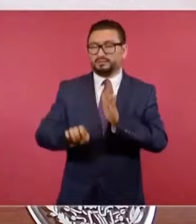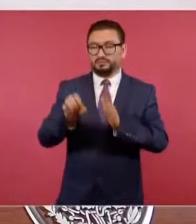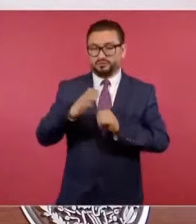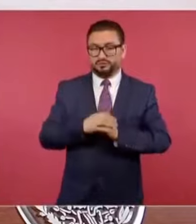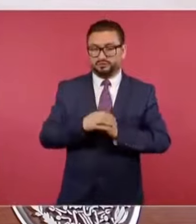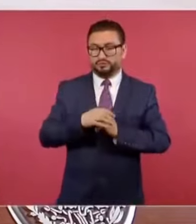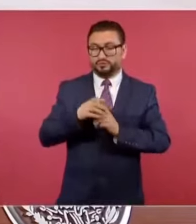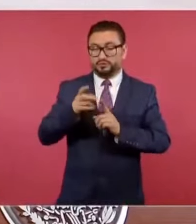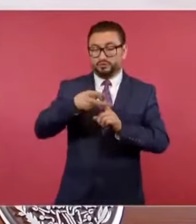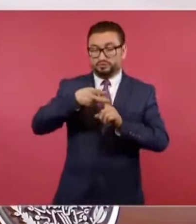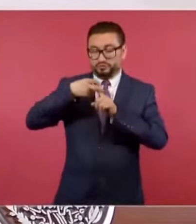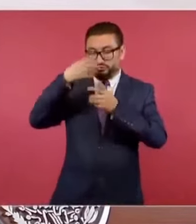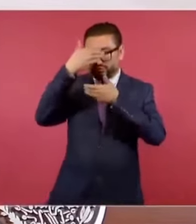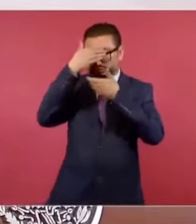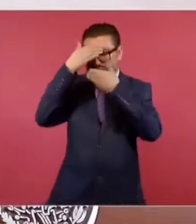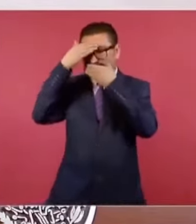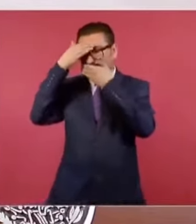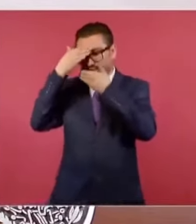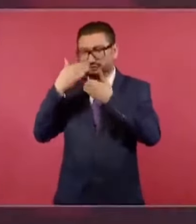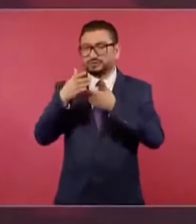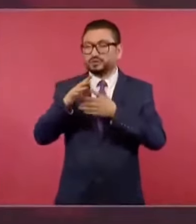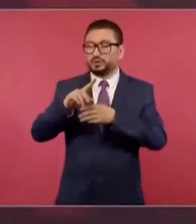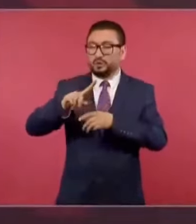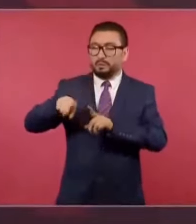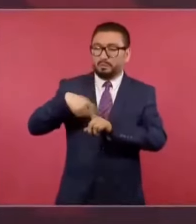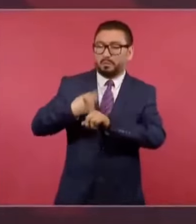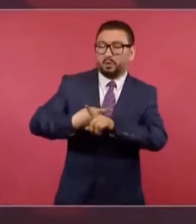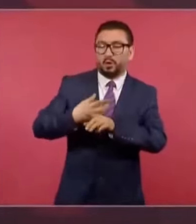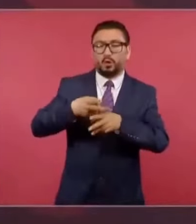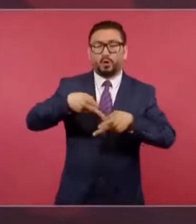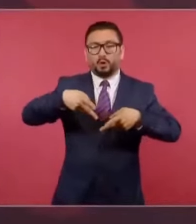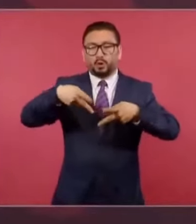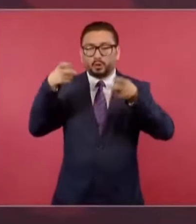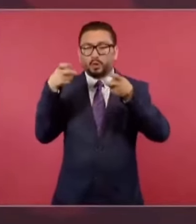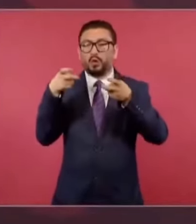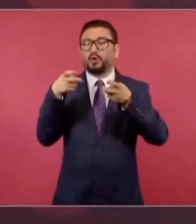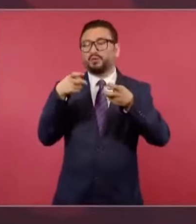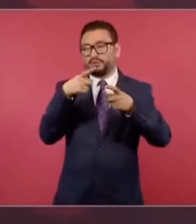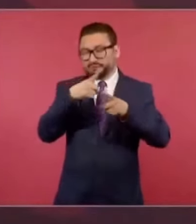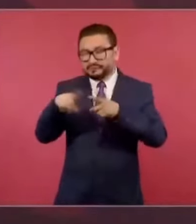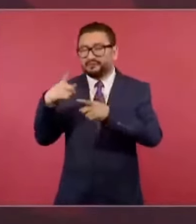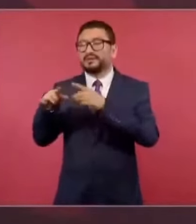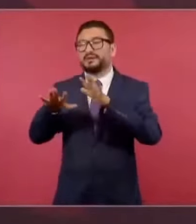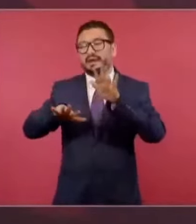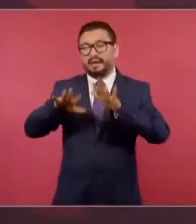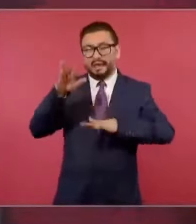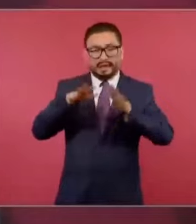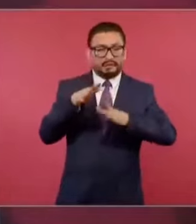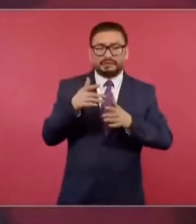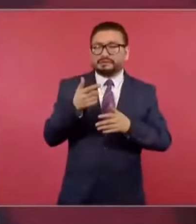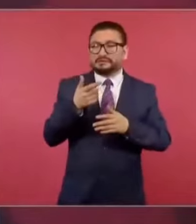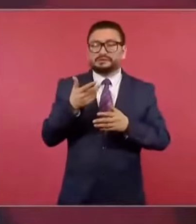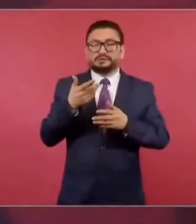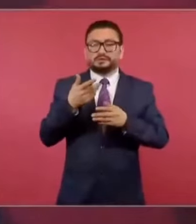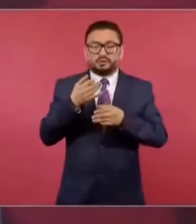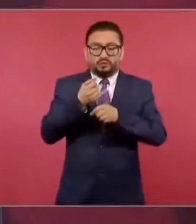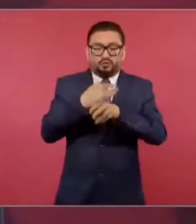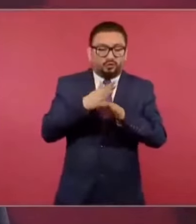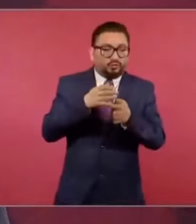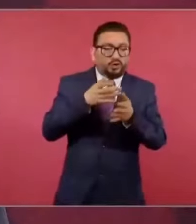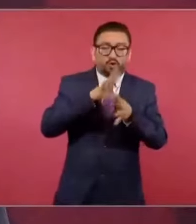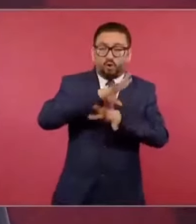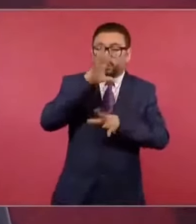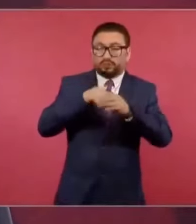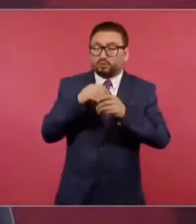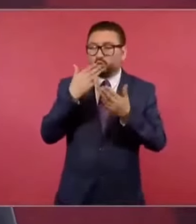secuestro, violaciones, robo, ahí hay cifra negra, porque no todos